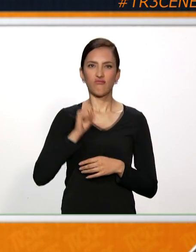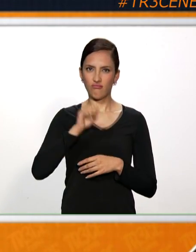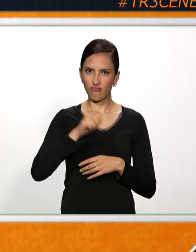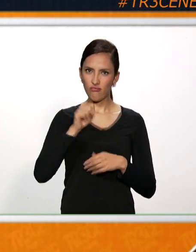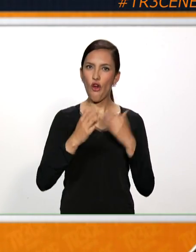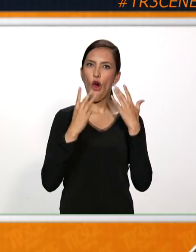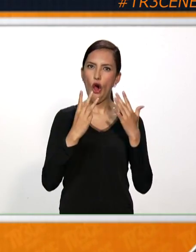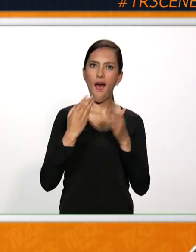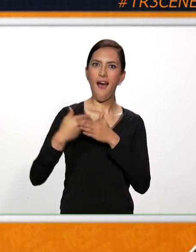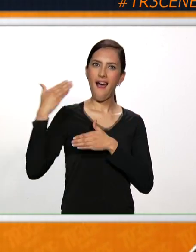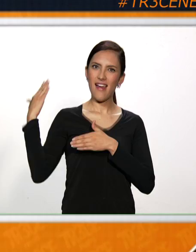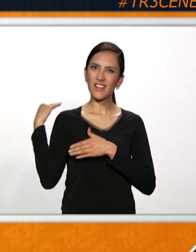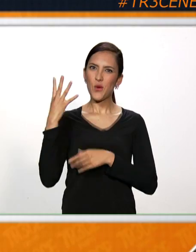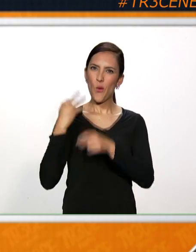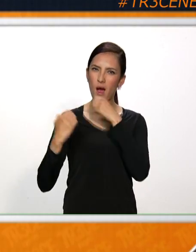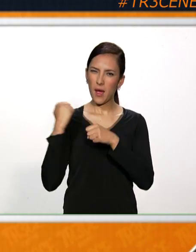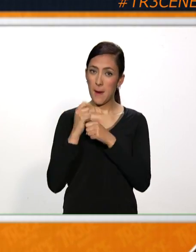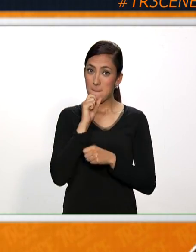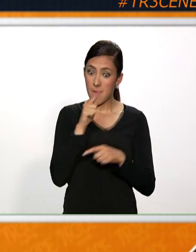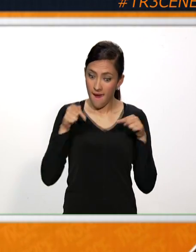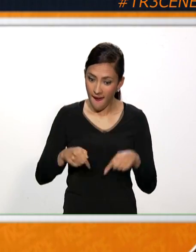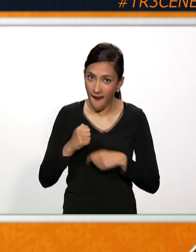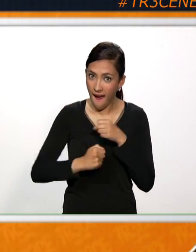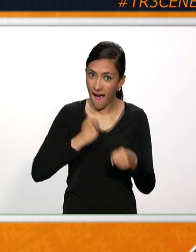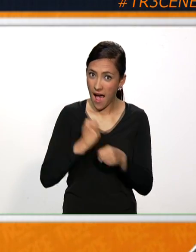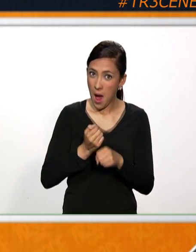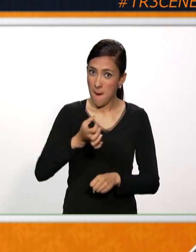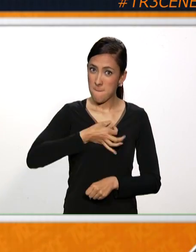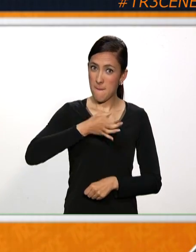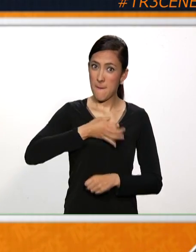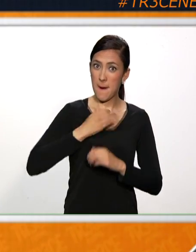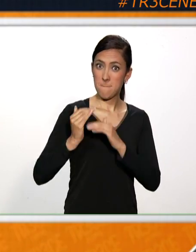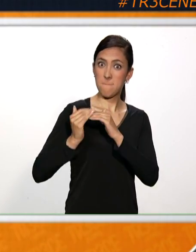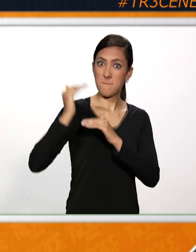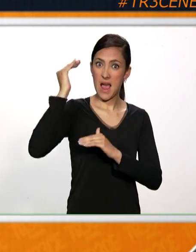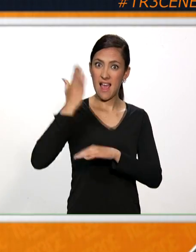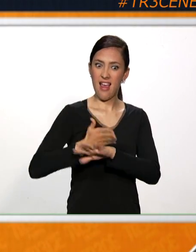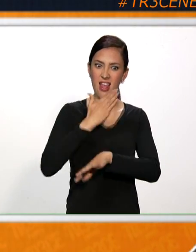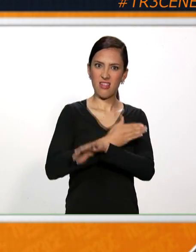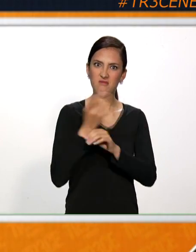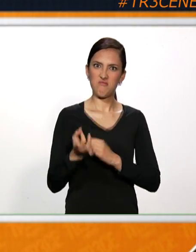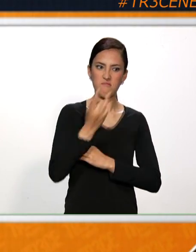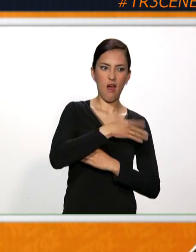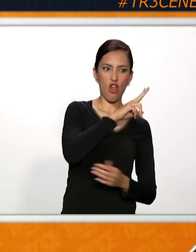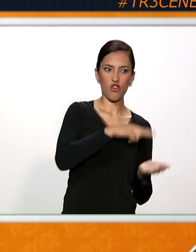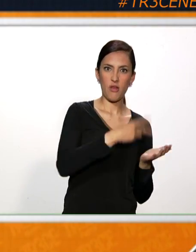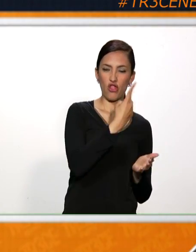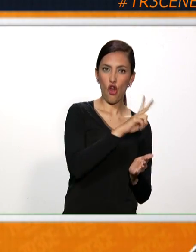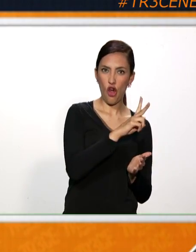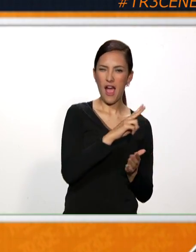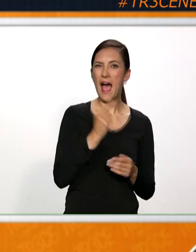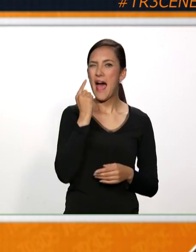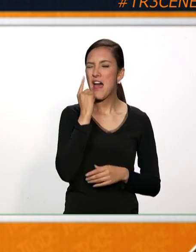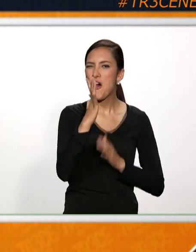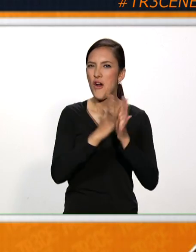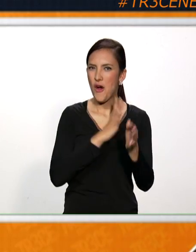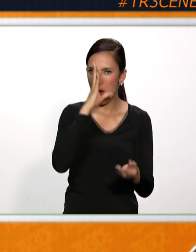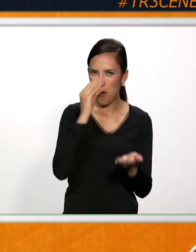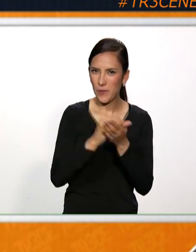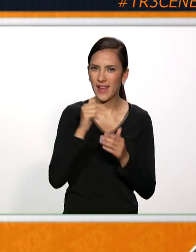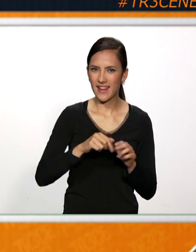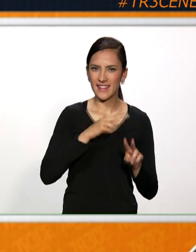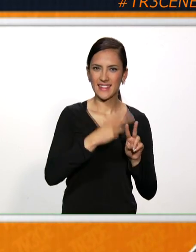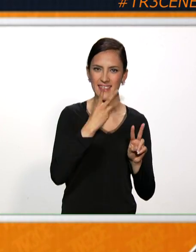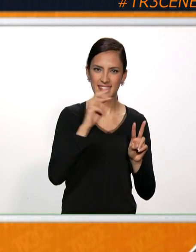ocho medallas hace cuatro años. ¿Será que este año superamos la cantidad de medallas? ¿Superamos a Londres 2012 en Río 2016? Cuéntenos, numeral